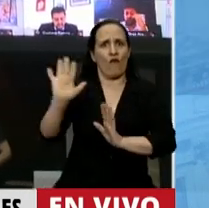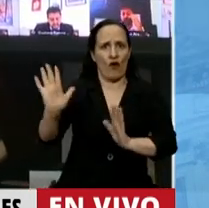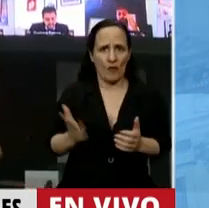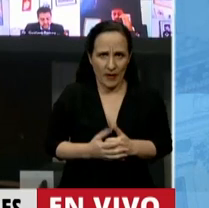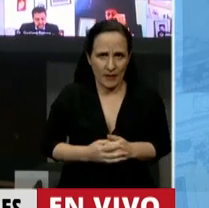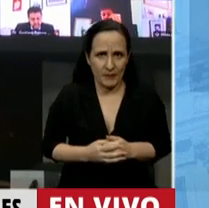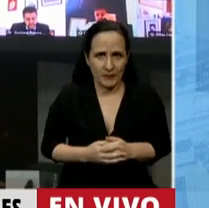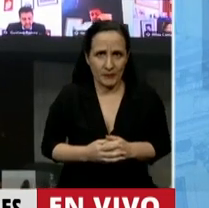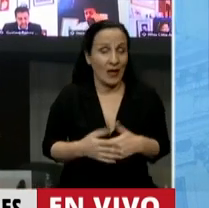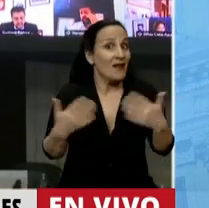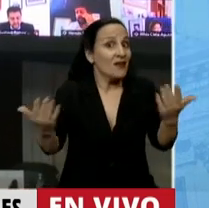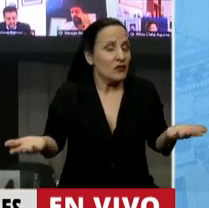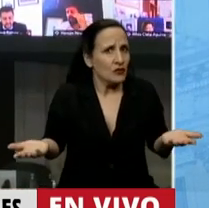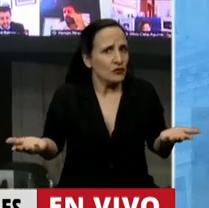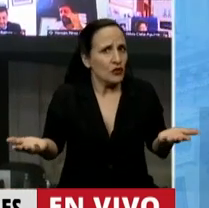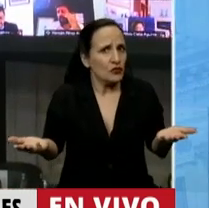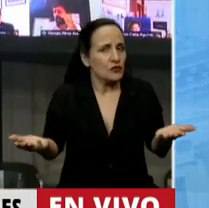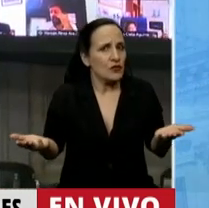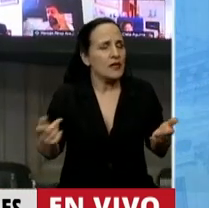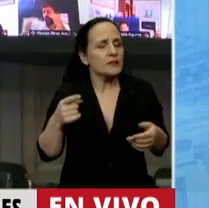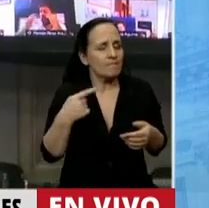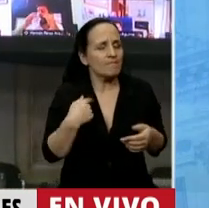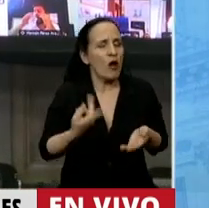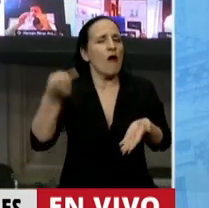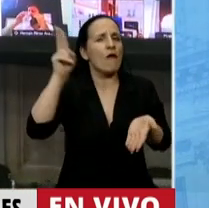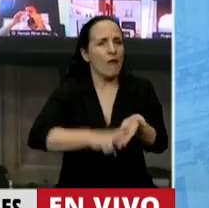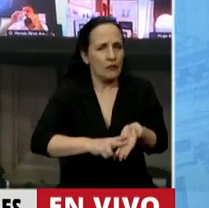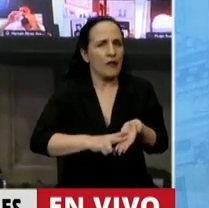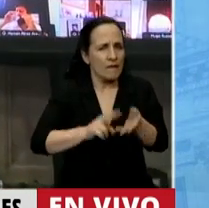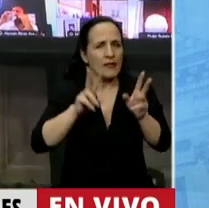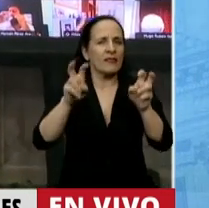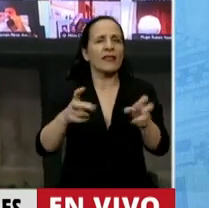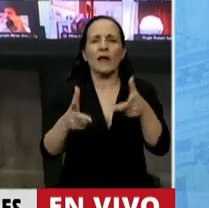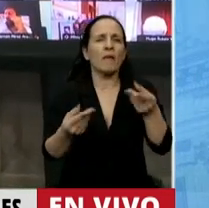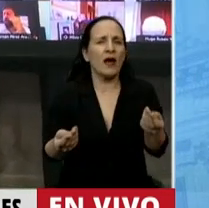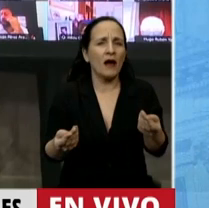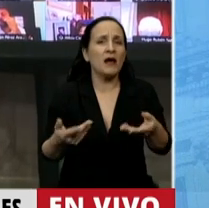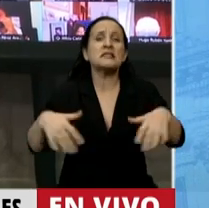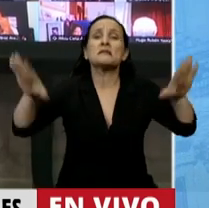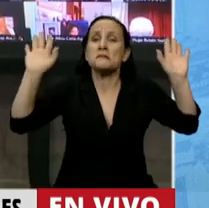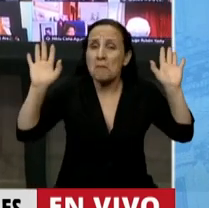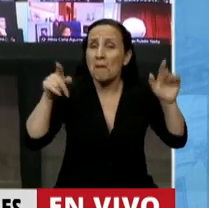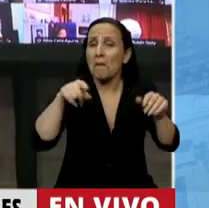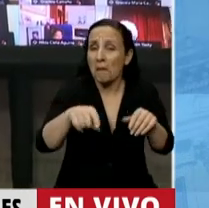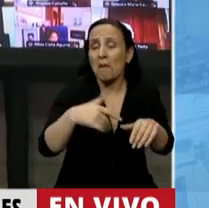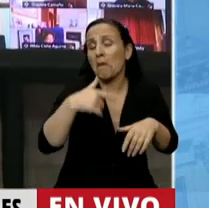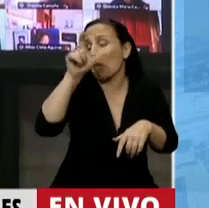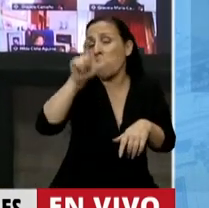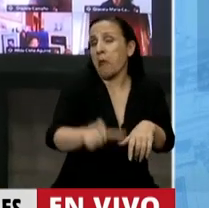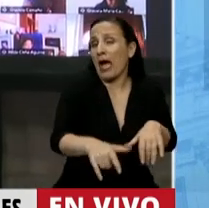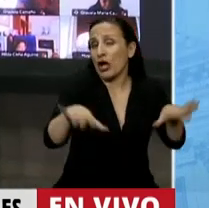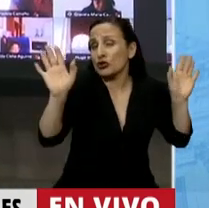Y entonces, vuelvo al tema, ¿cuál sería el problema de que una